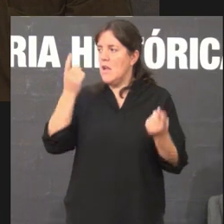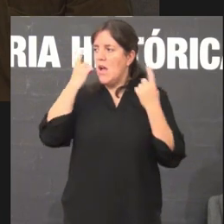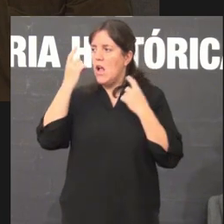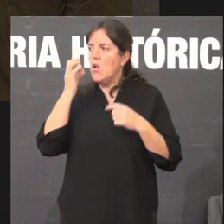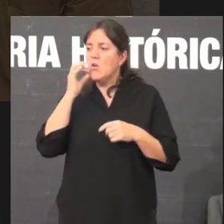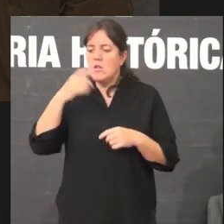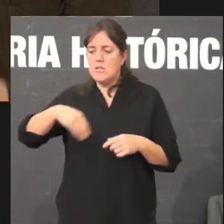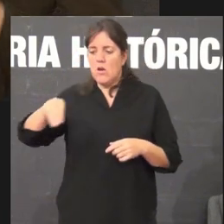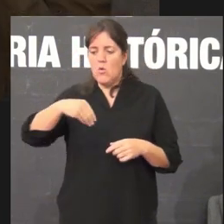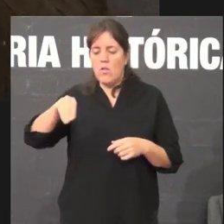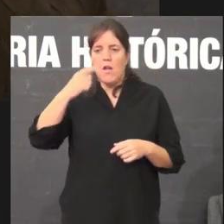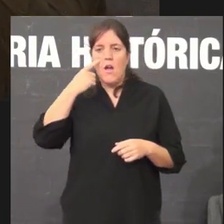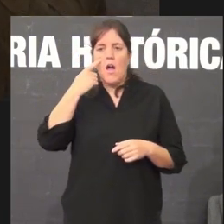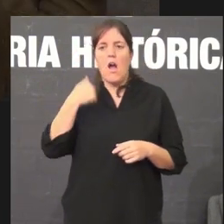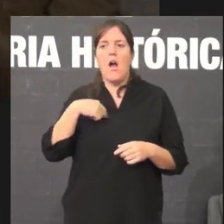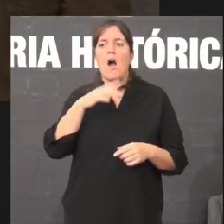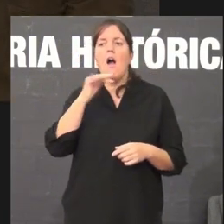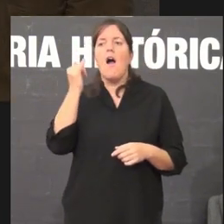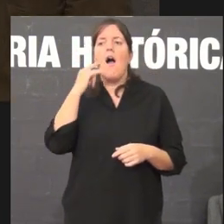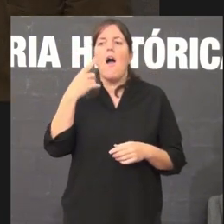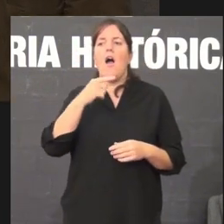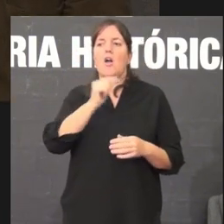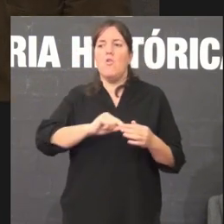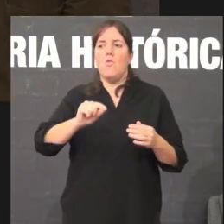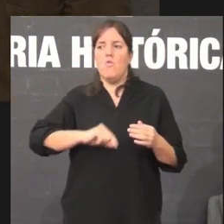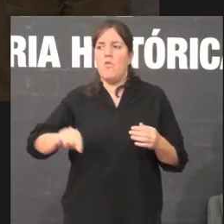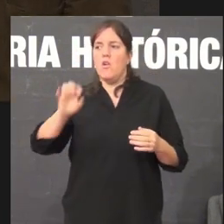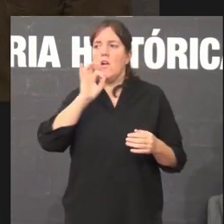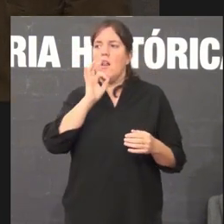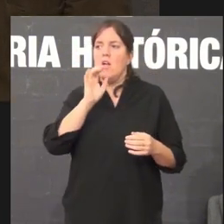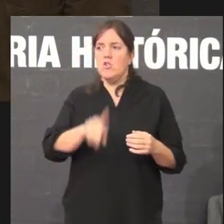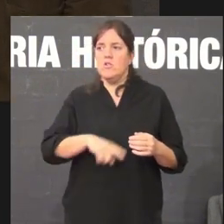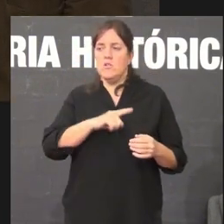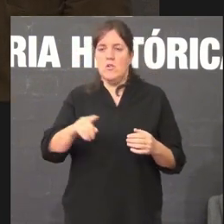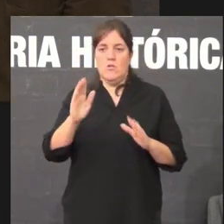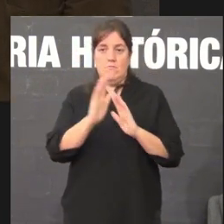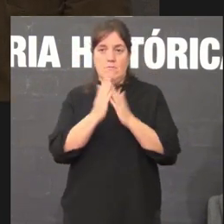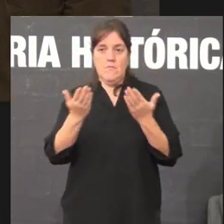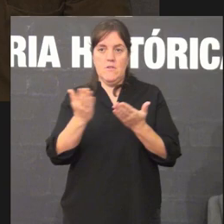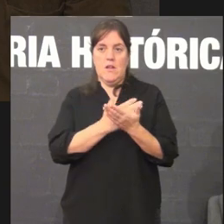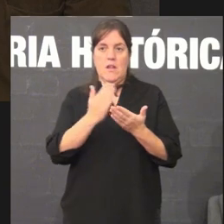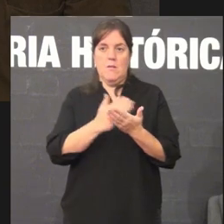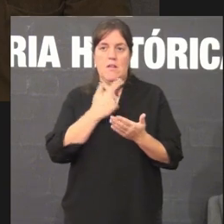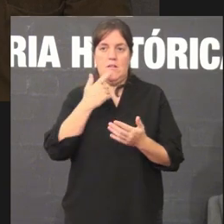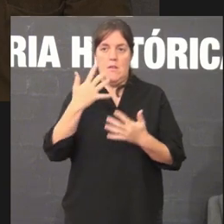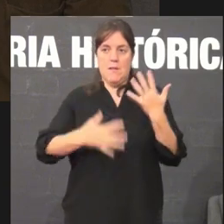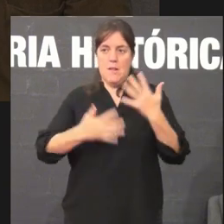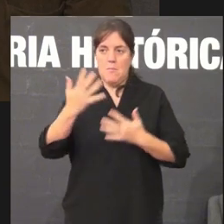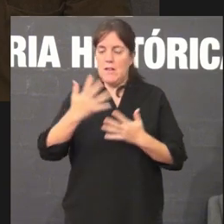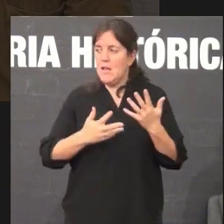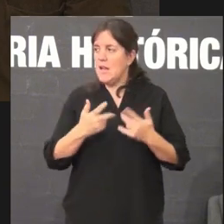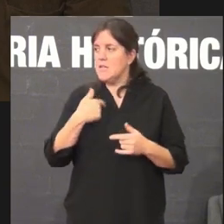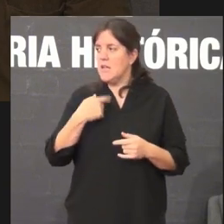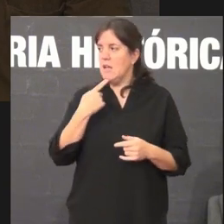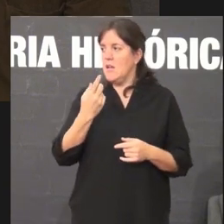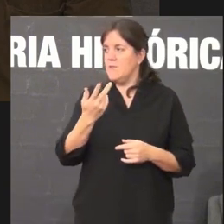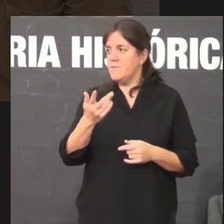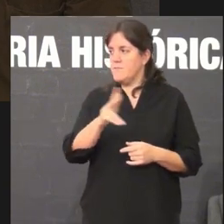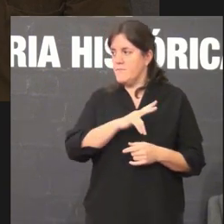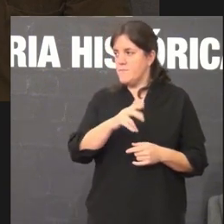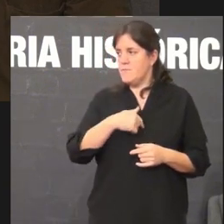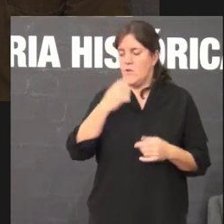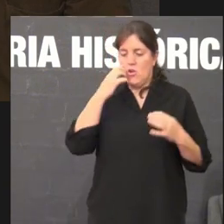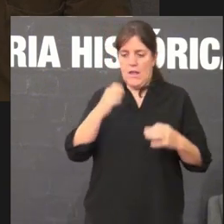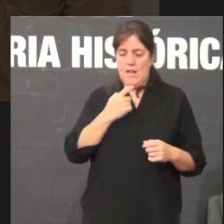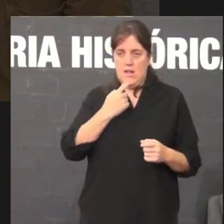algún folio escrito en galego dentro desas libretas de matemáticas por exemplo que hai que dar en español este é un caso real